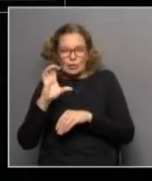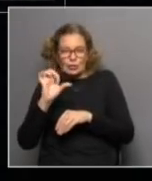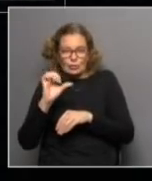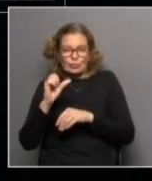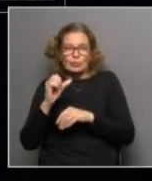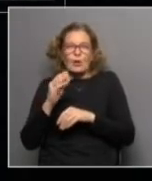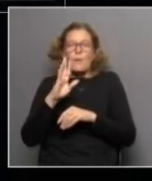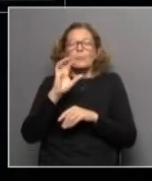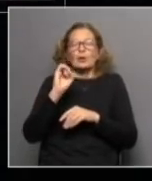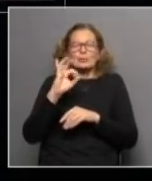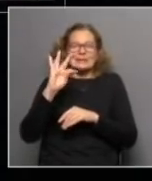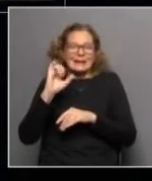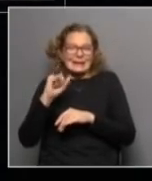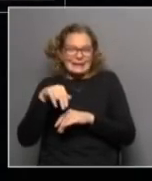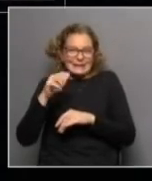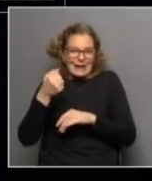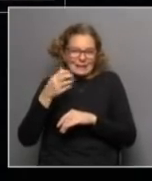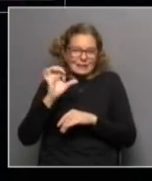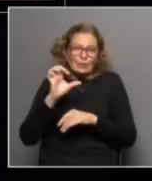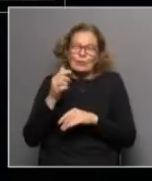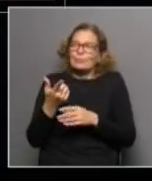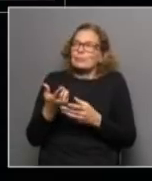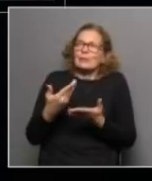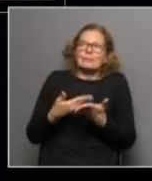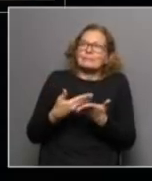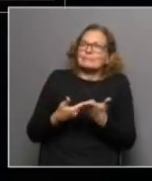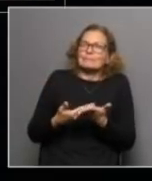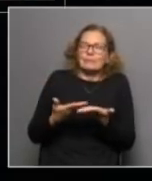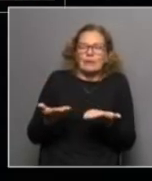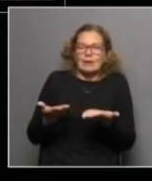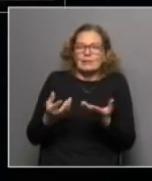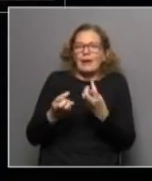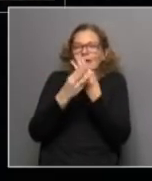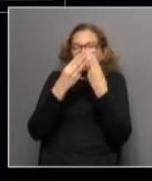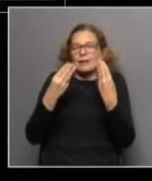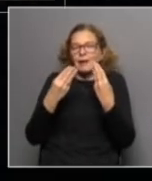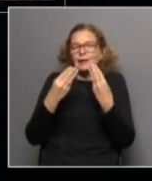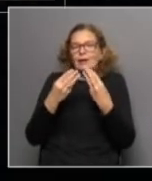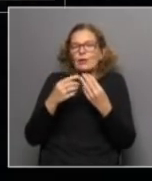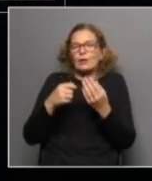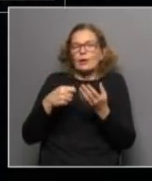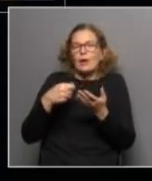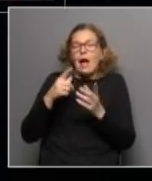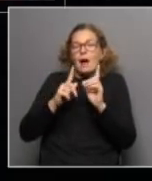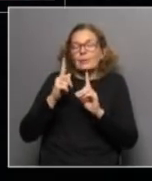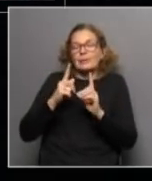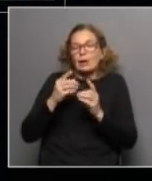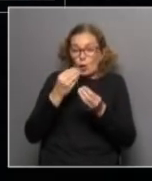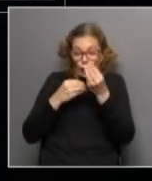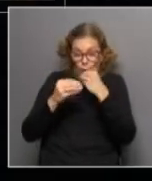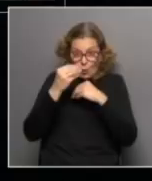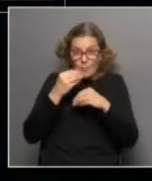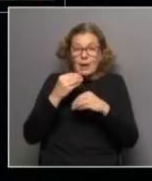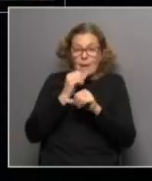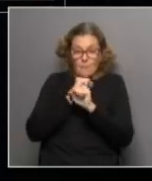de proteínas cuestiones que no están en general en los productos en los cuales uno o los alimentos que uno